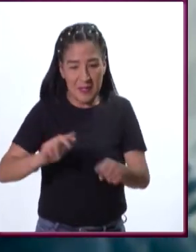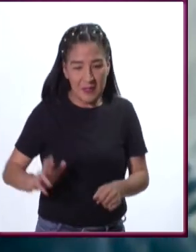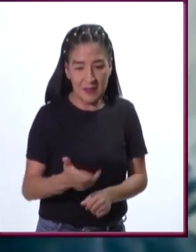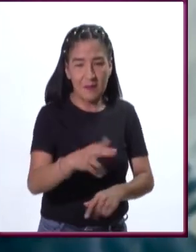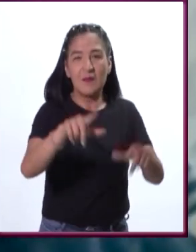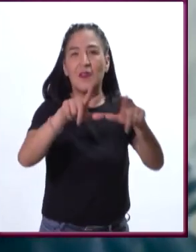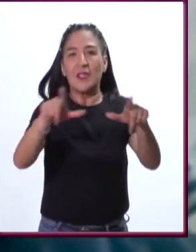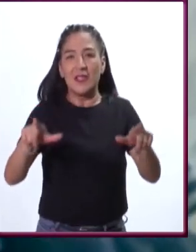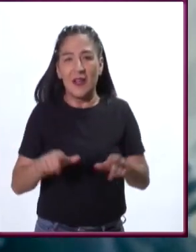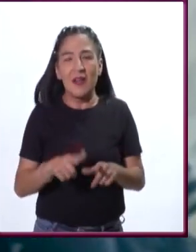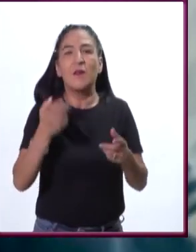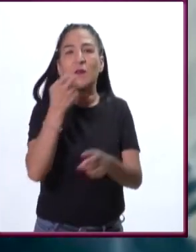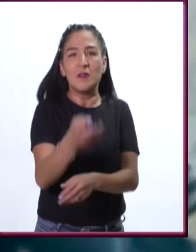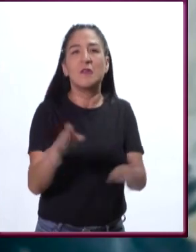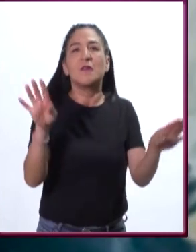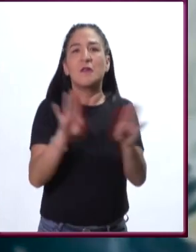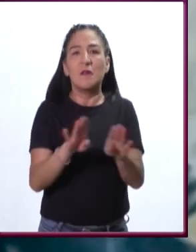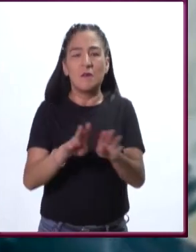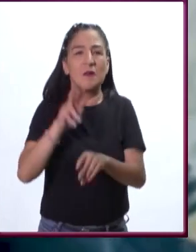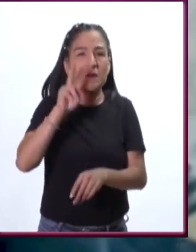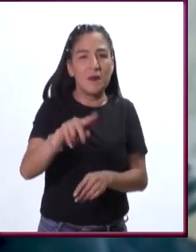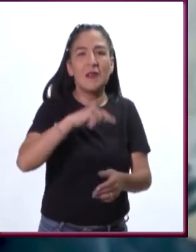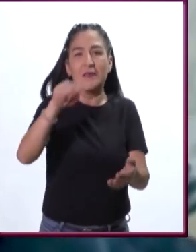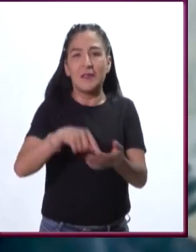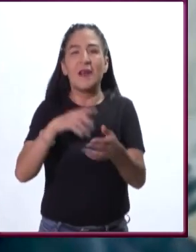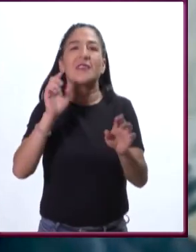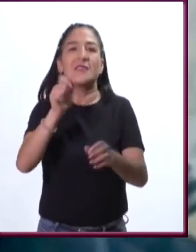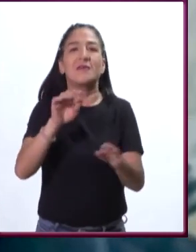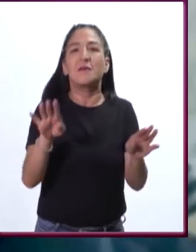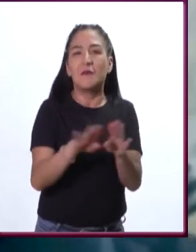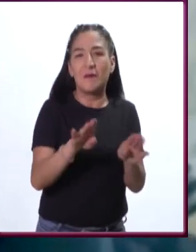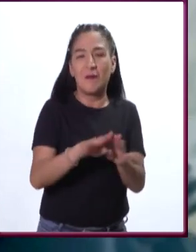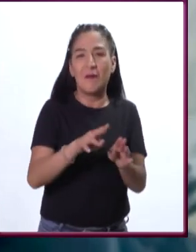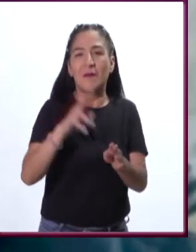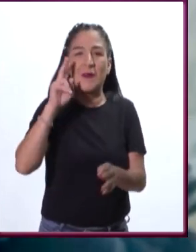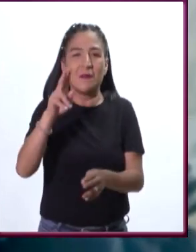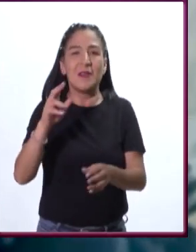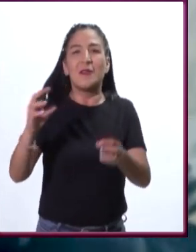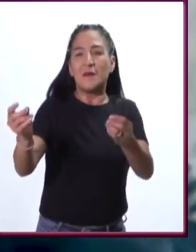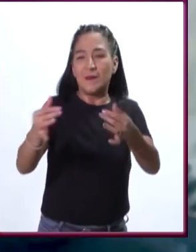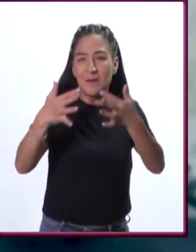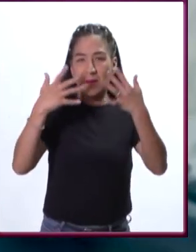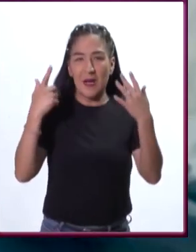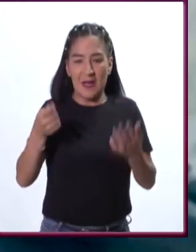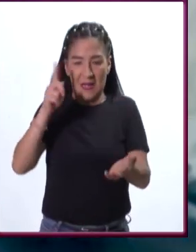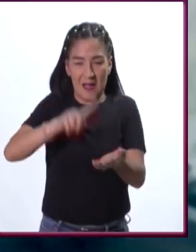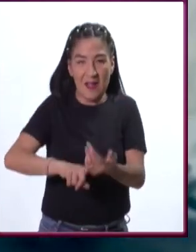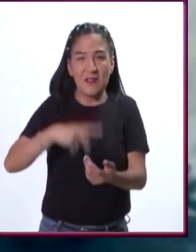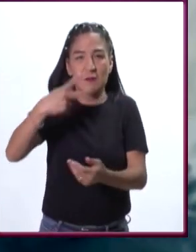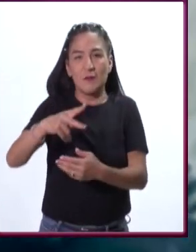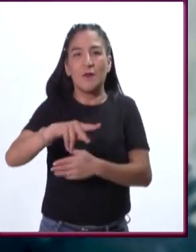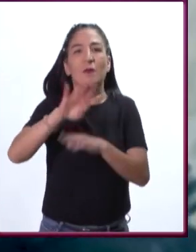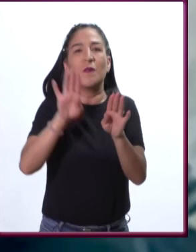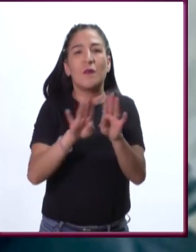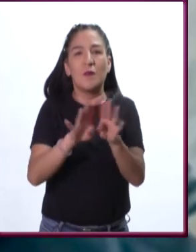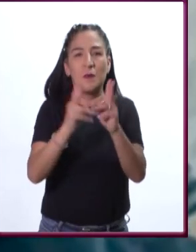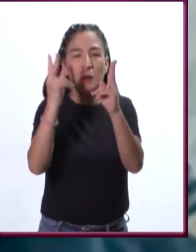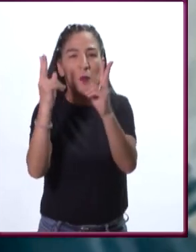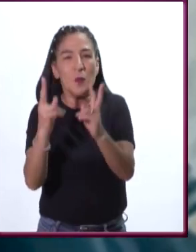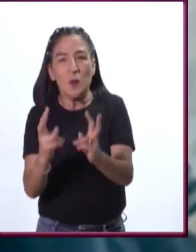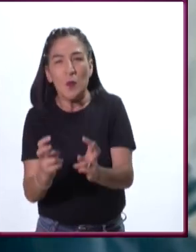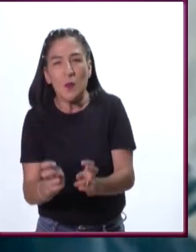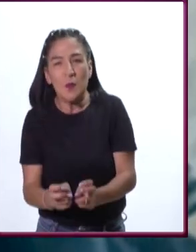sí de nuestros bosques, pero también en las zonas áreas, por ejemplo. Hay un proceso de absorción, que son